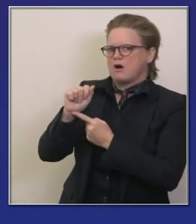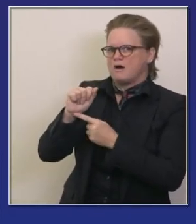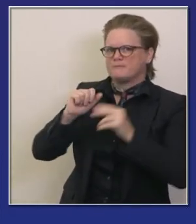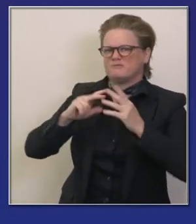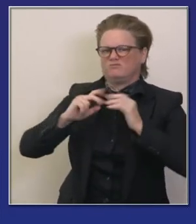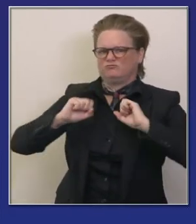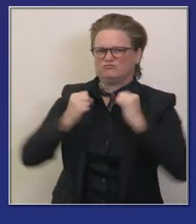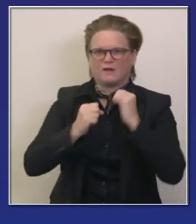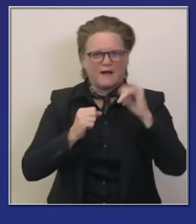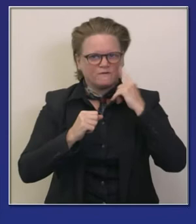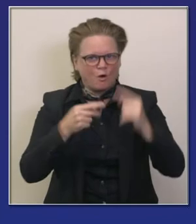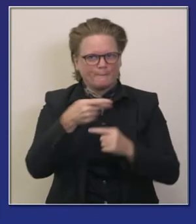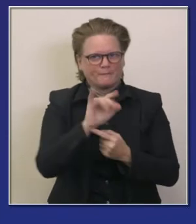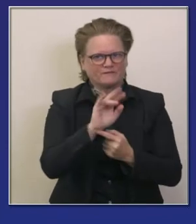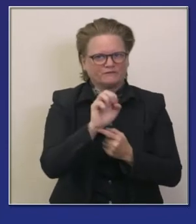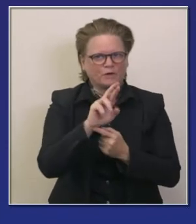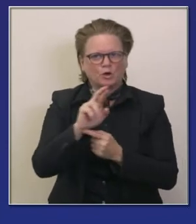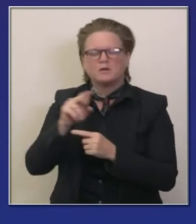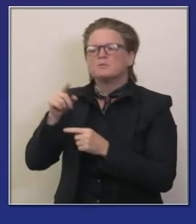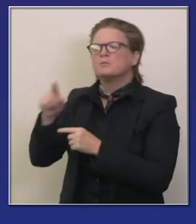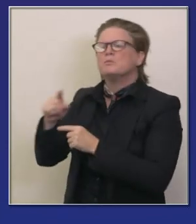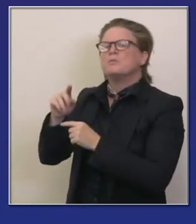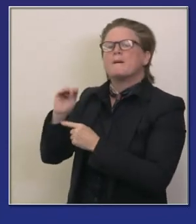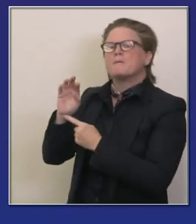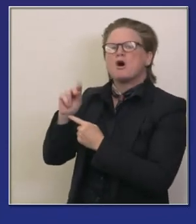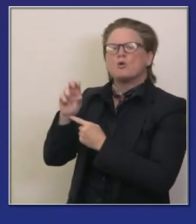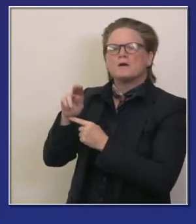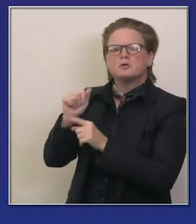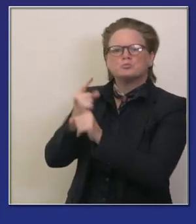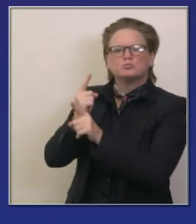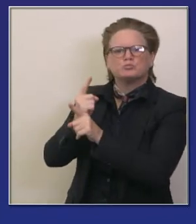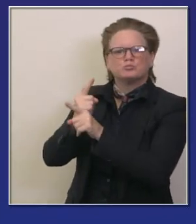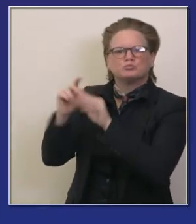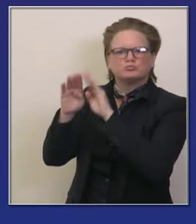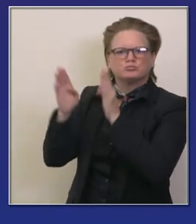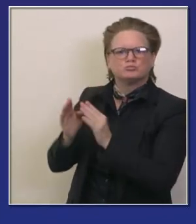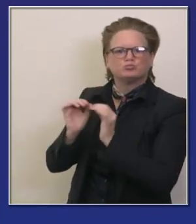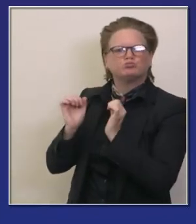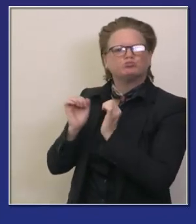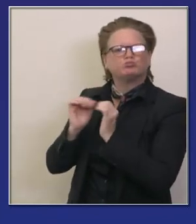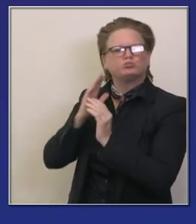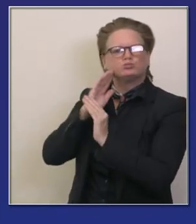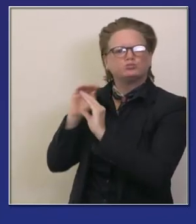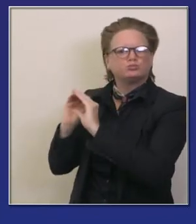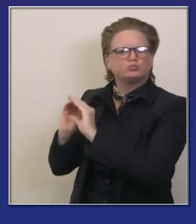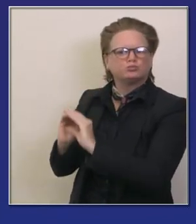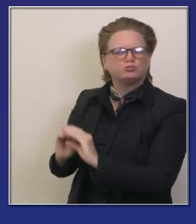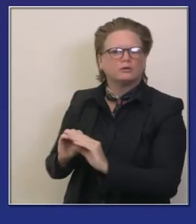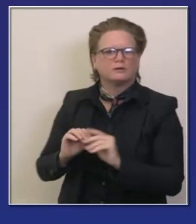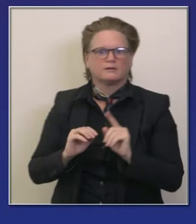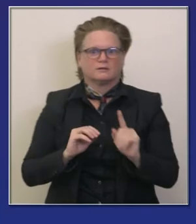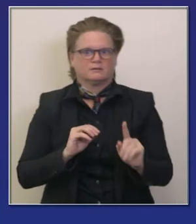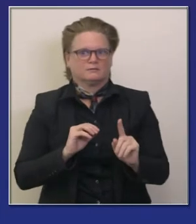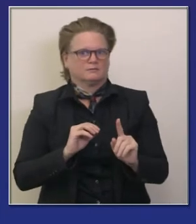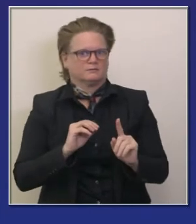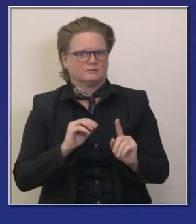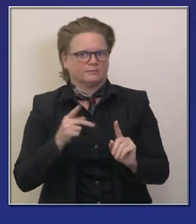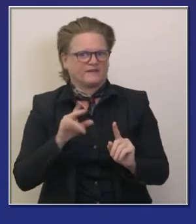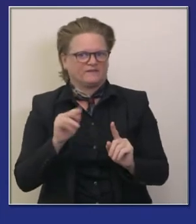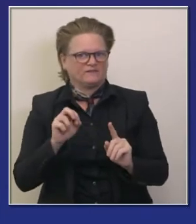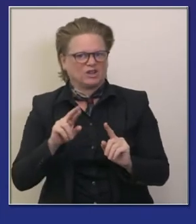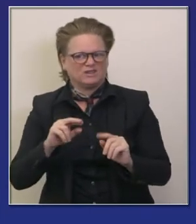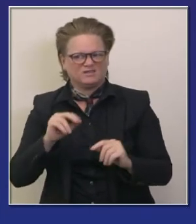enfriamiento super super frío pero es estos son los sistemas que usaremos para